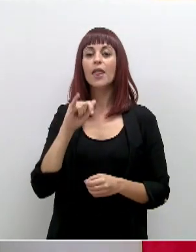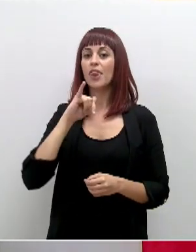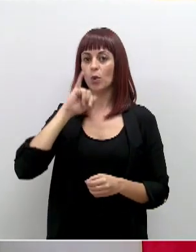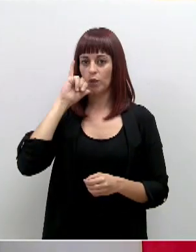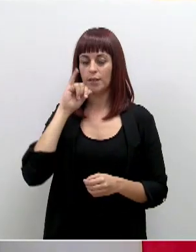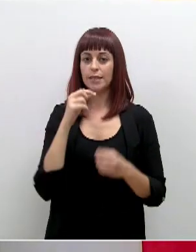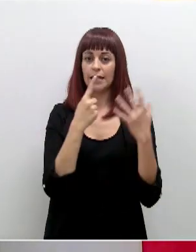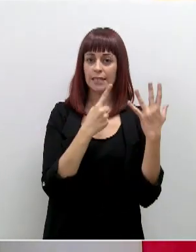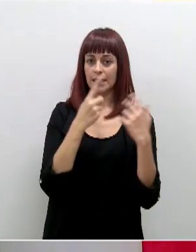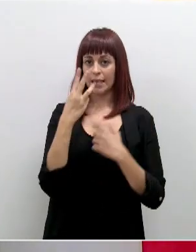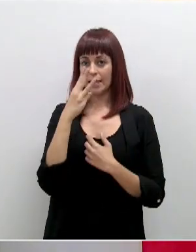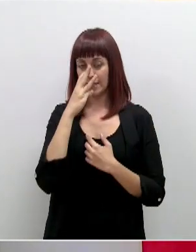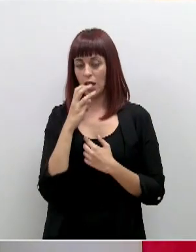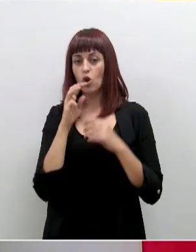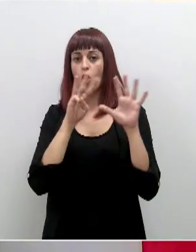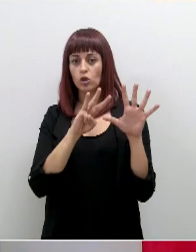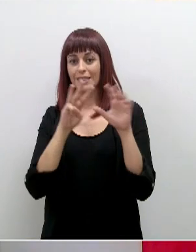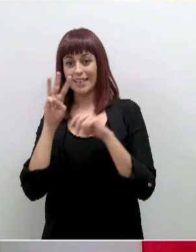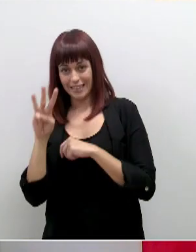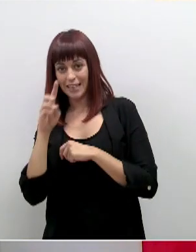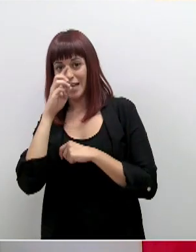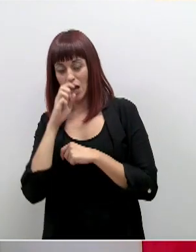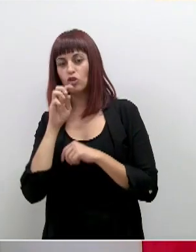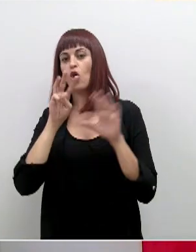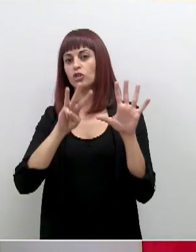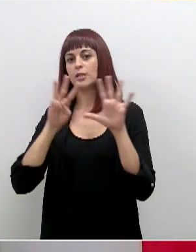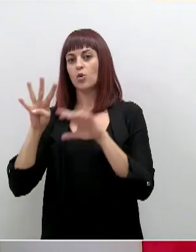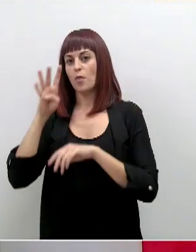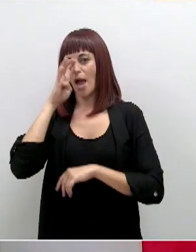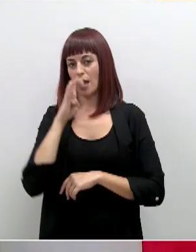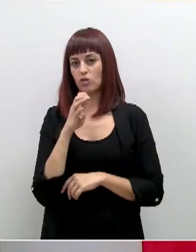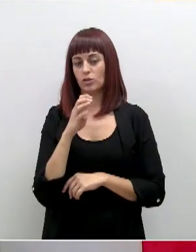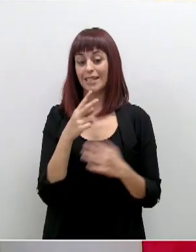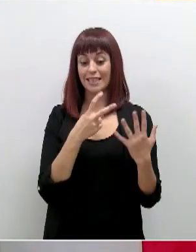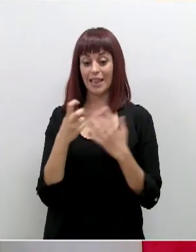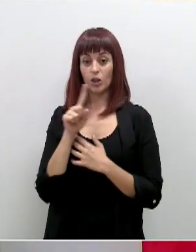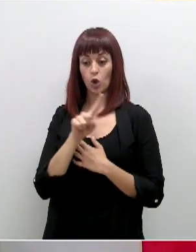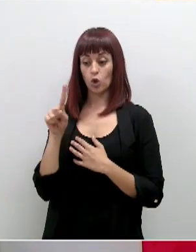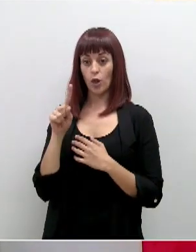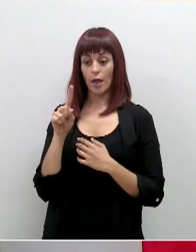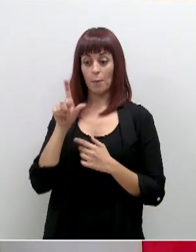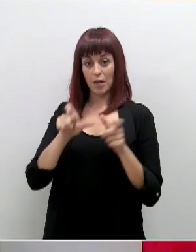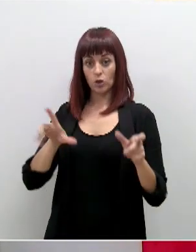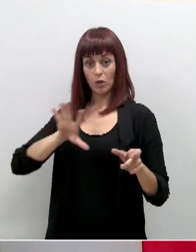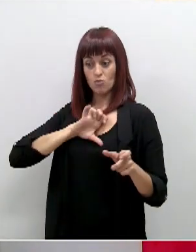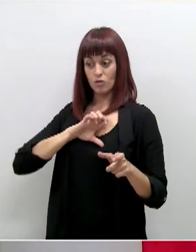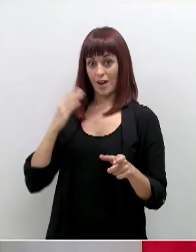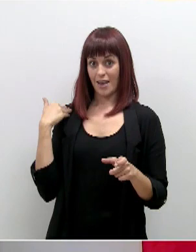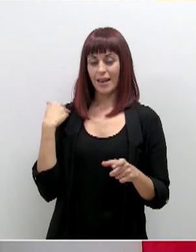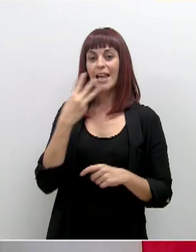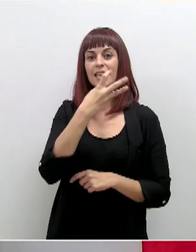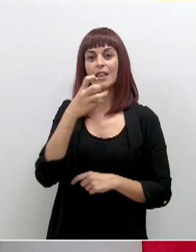63, 83 y 89 años. De los 911 casos registrados en el día de ayer, 314